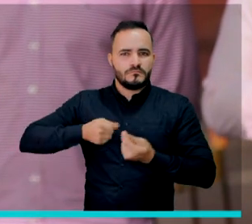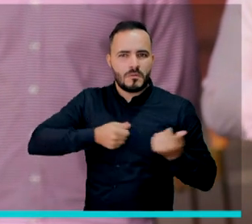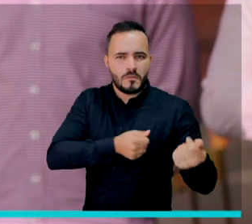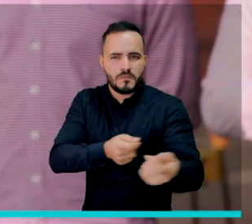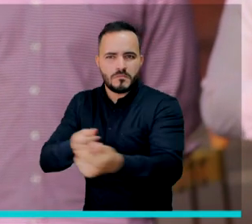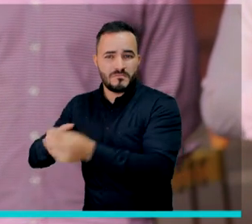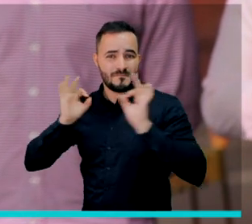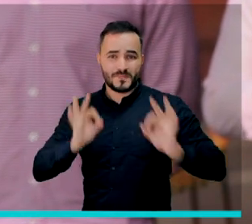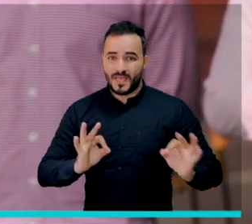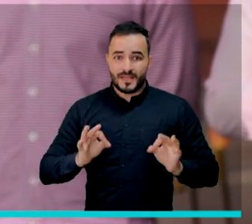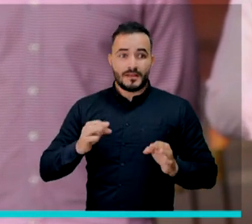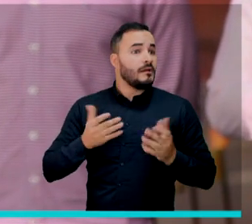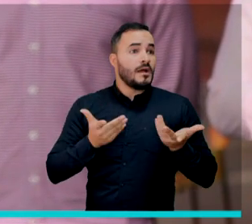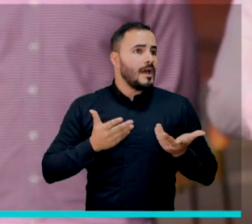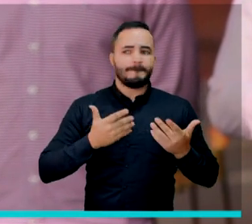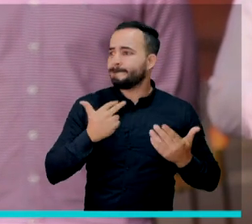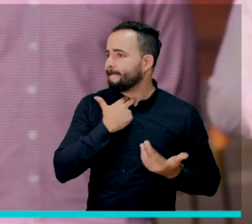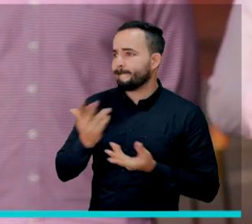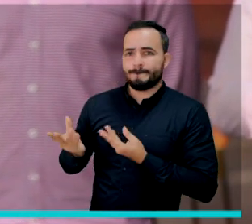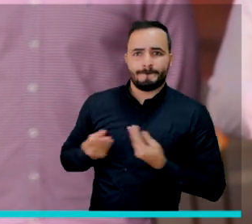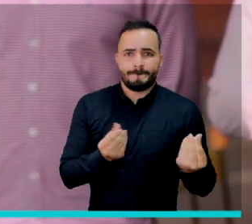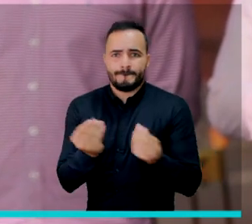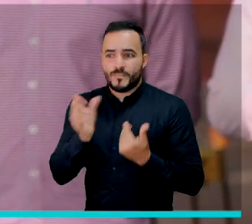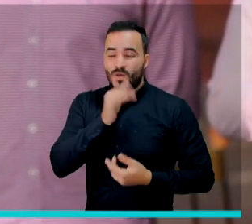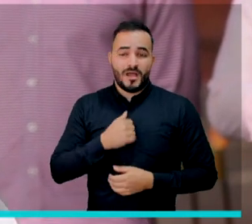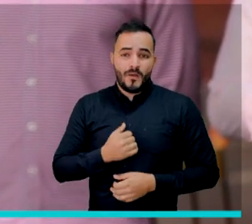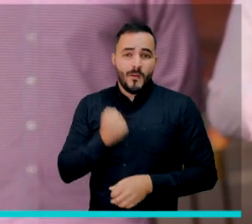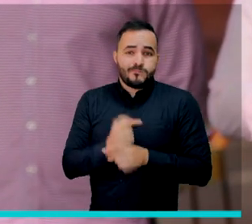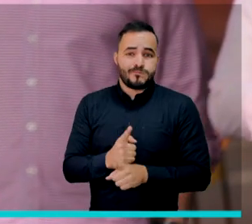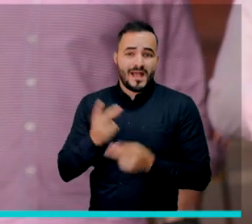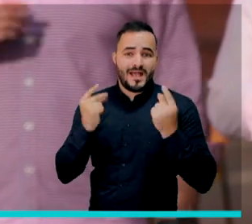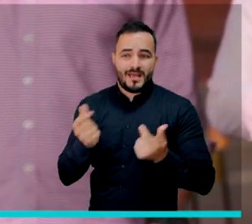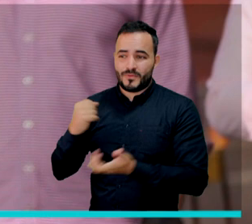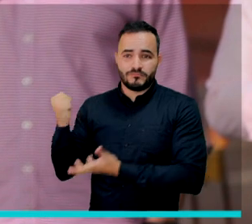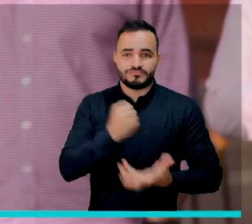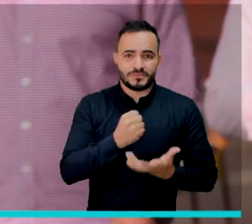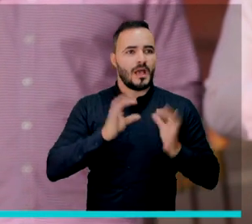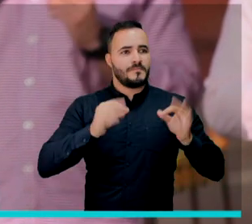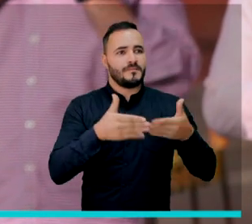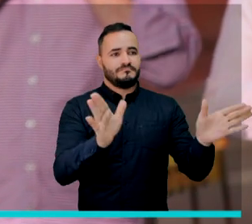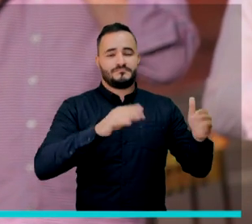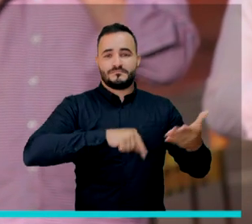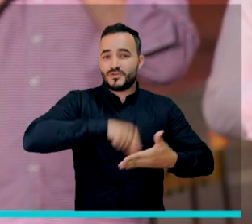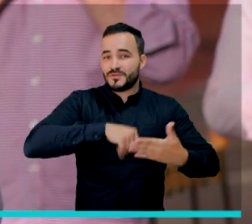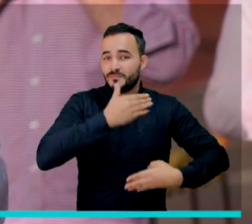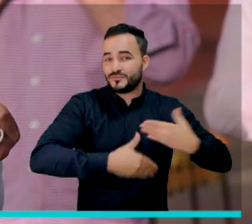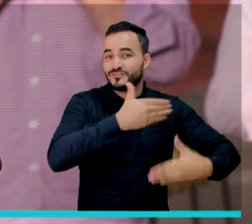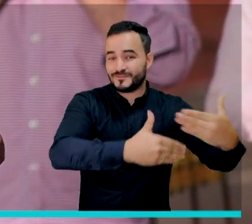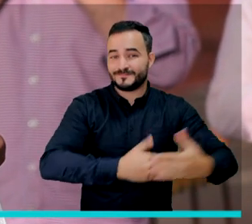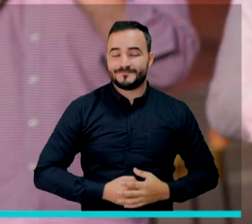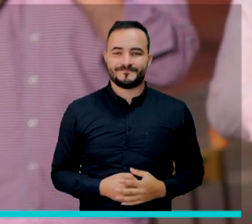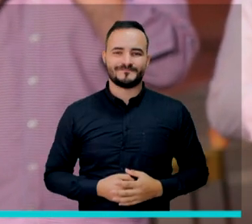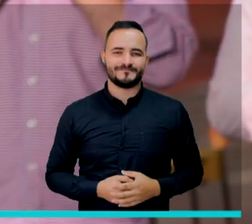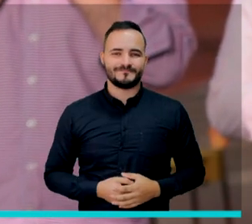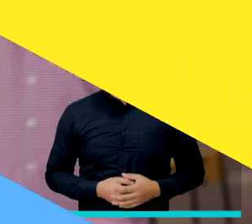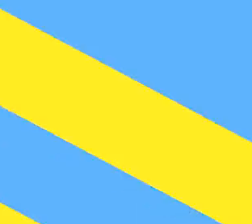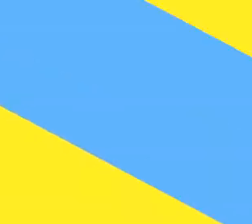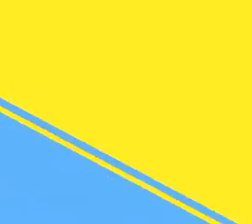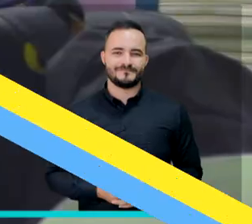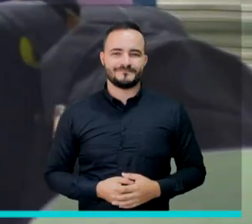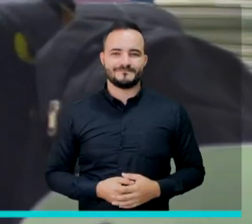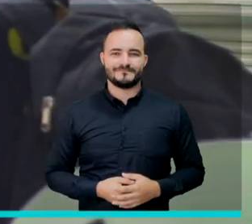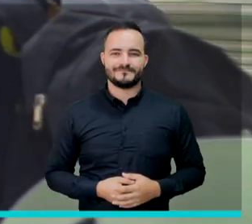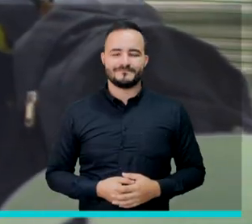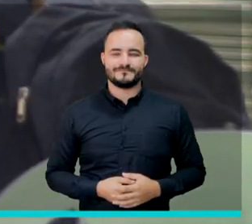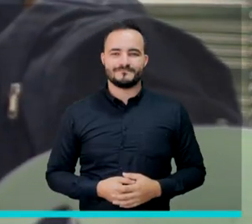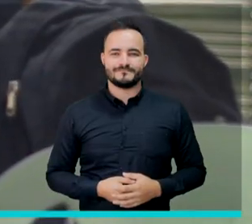podamos tener y contar con los recursos de manera inmediata y poder hacer todos los procesos de contratación.